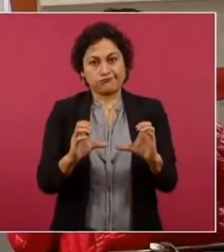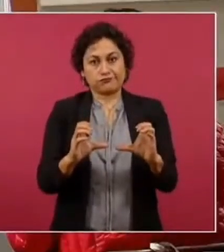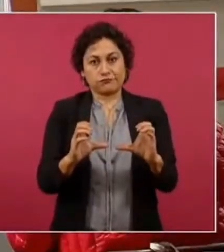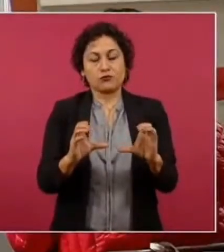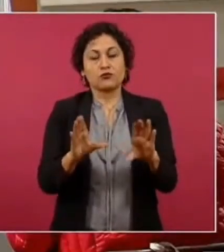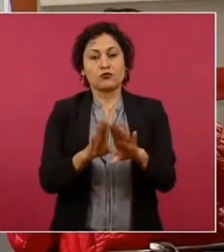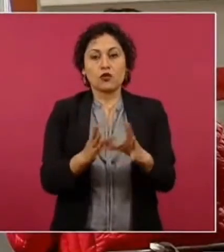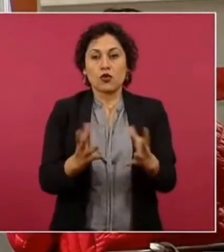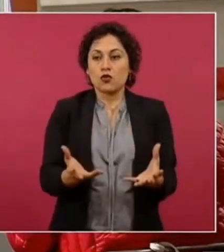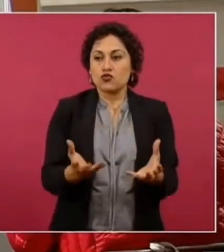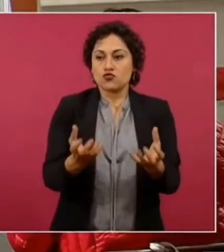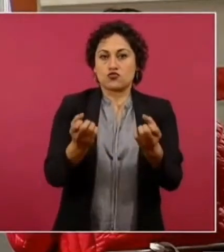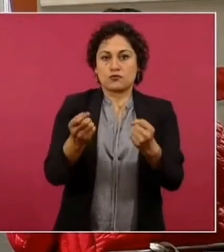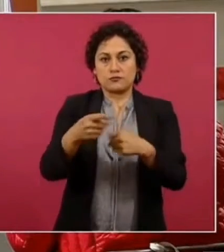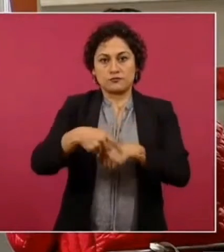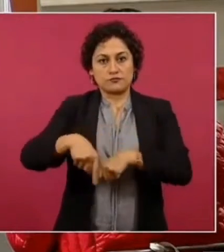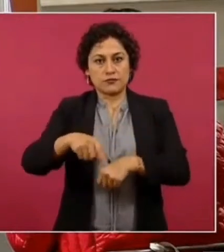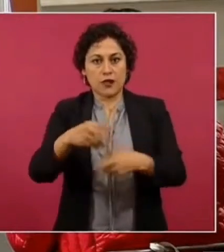destruya